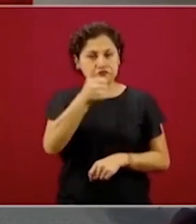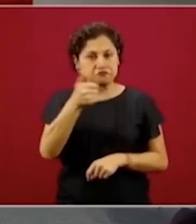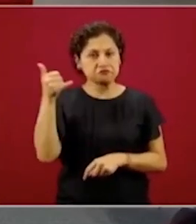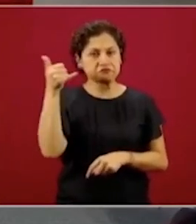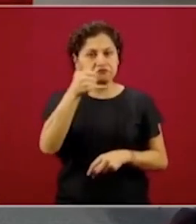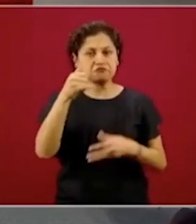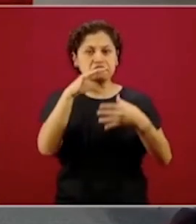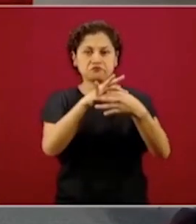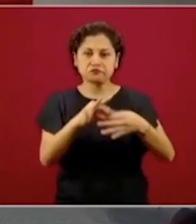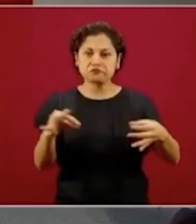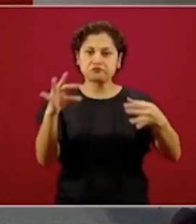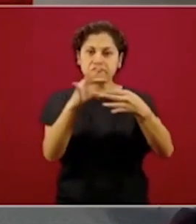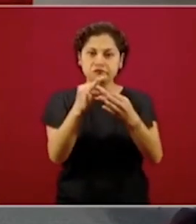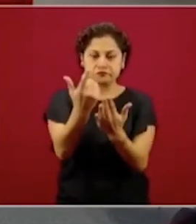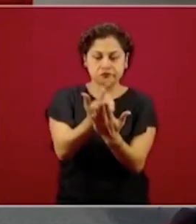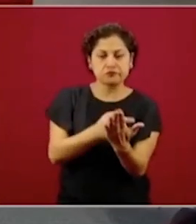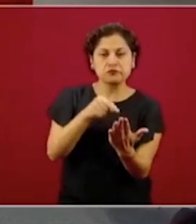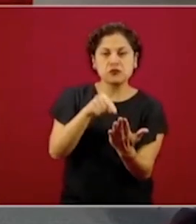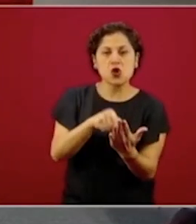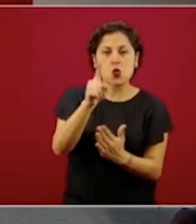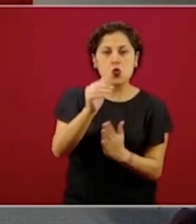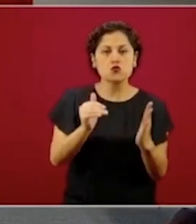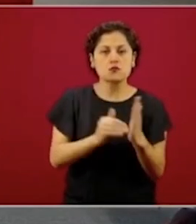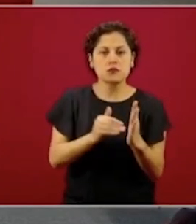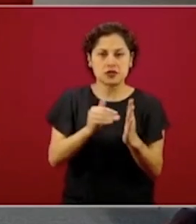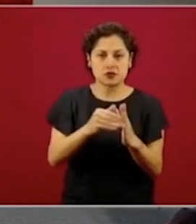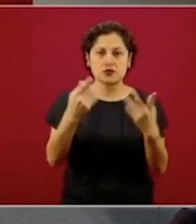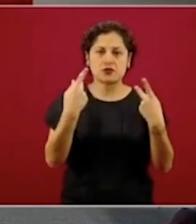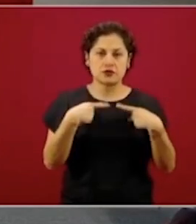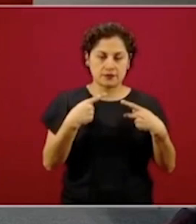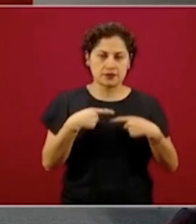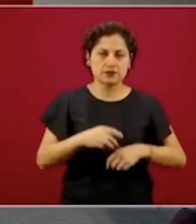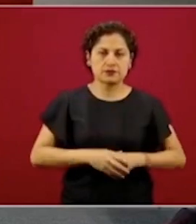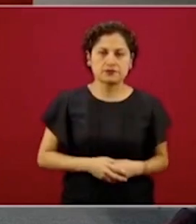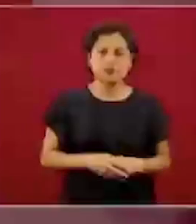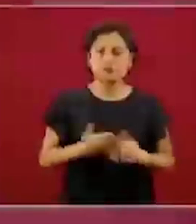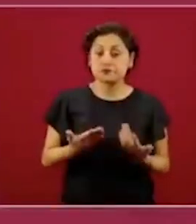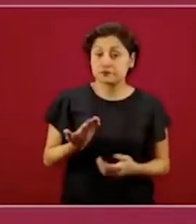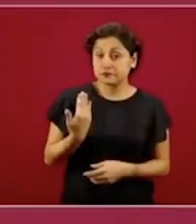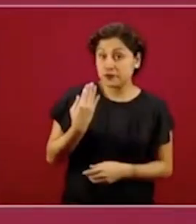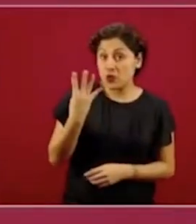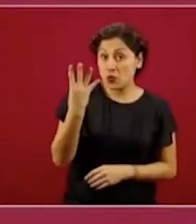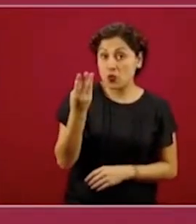A partir del 4 de mayo, hace apenas unas semanas,